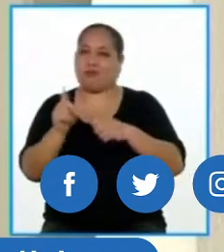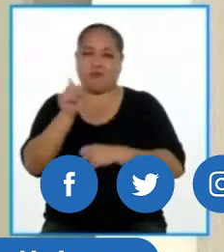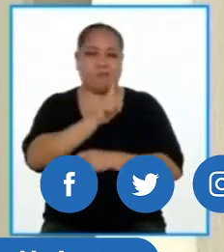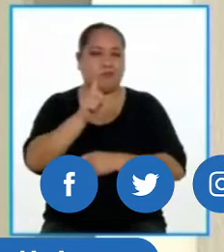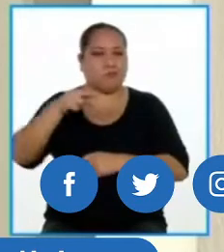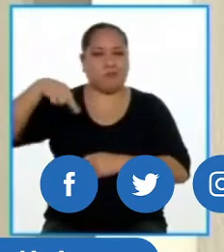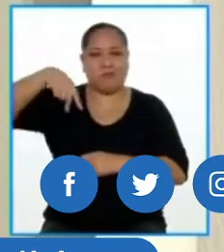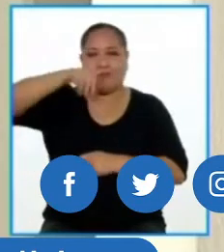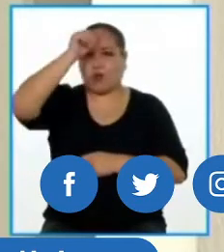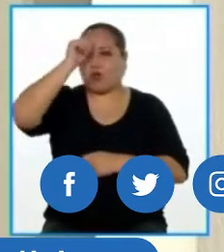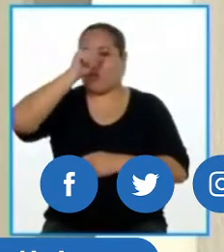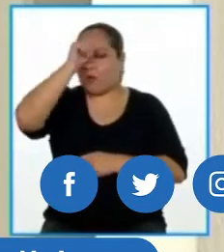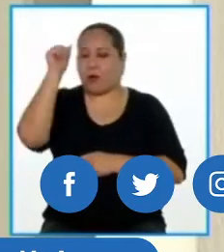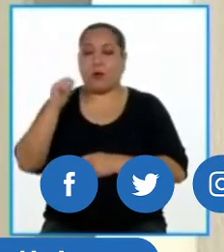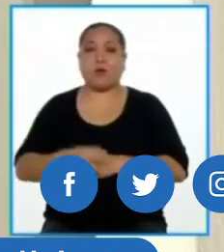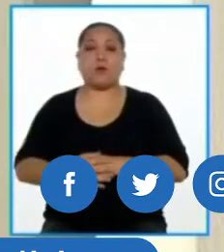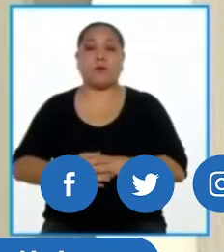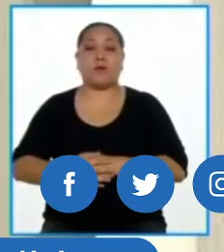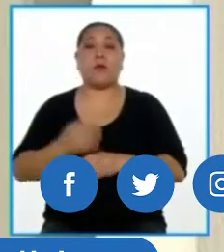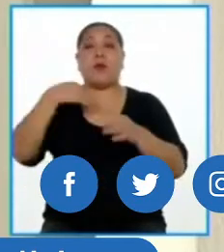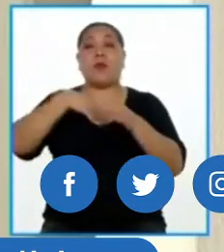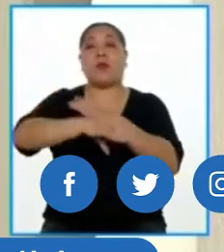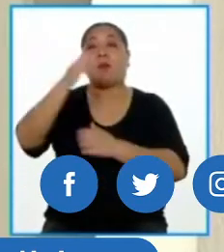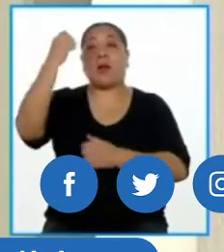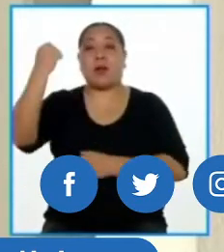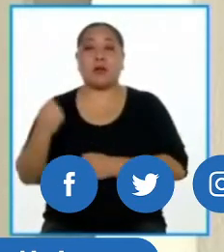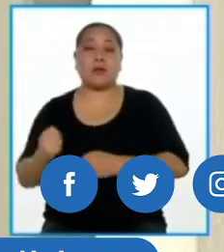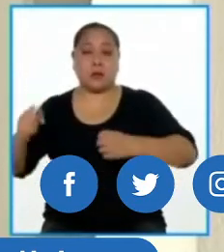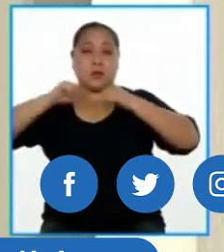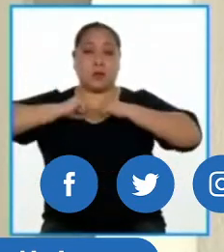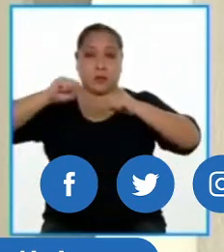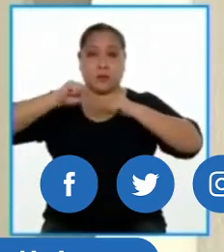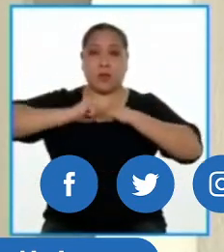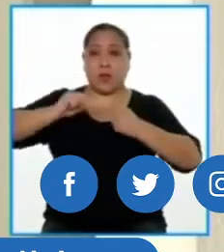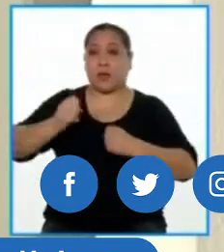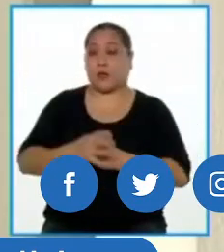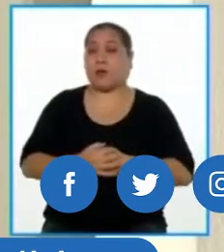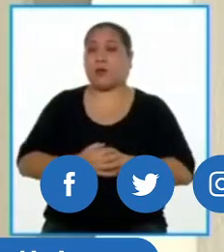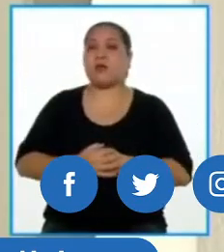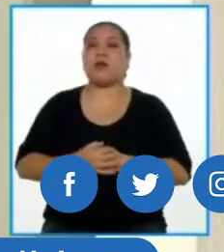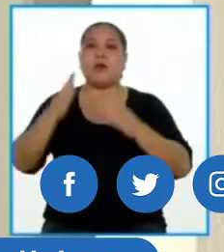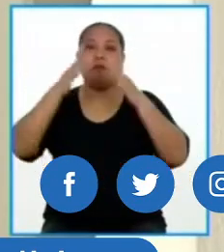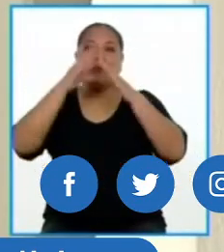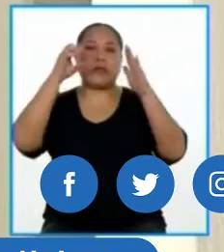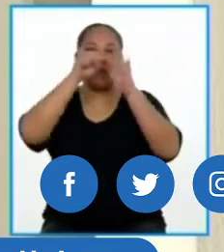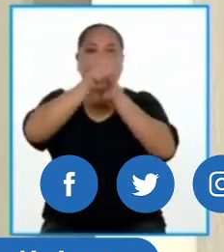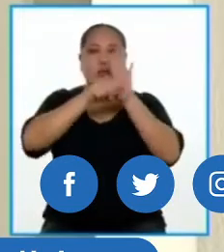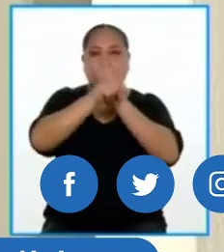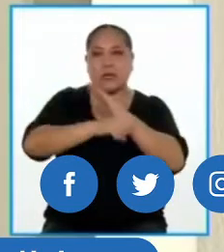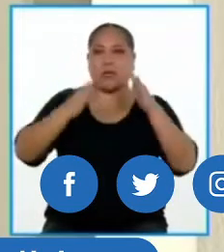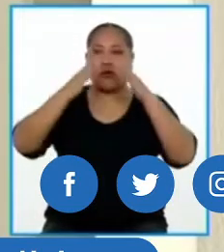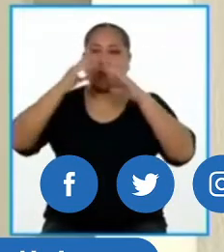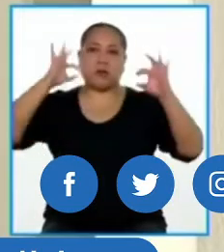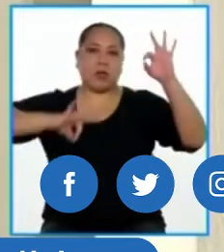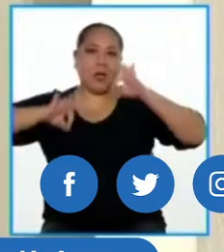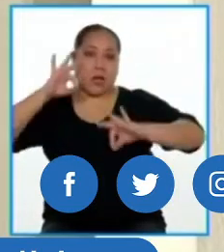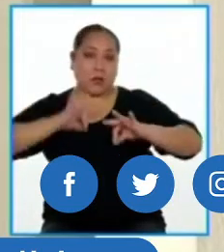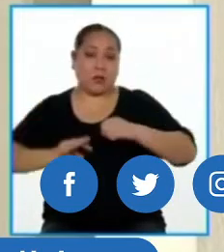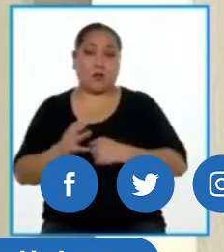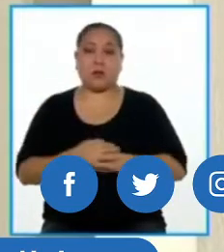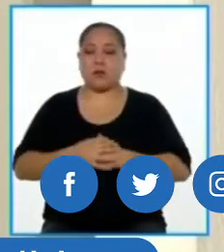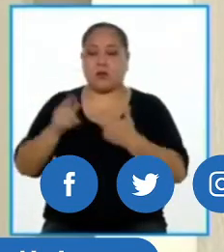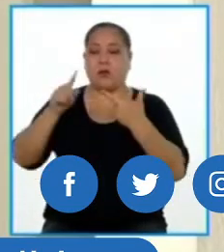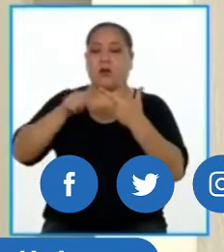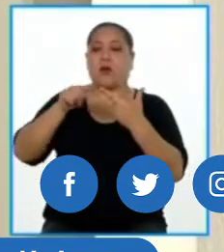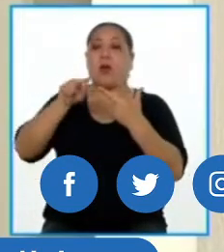Los aforos permitidos para casinos, gimnasios, cines, teatros, y artes escénicas,